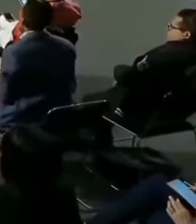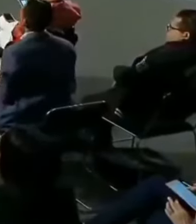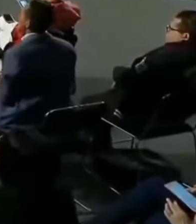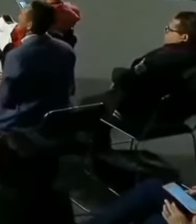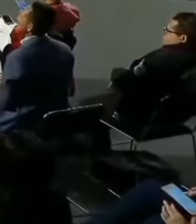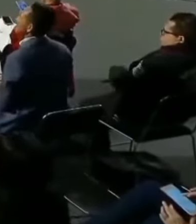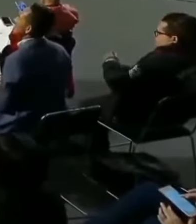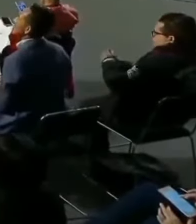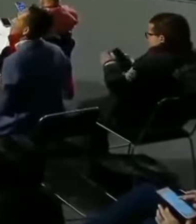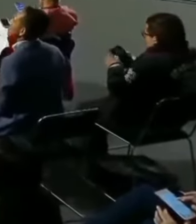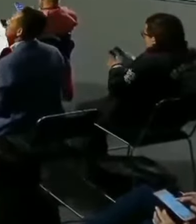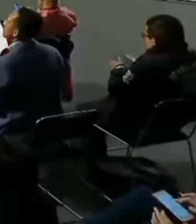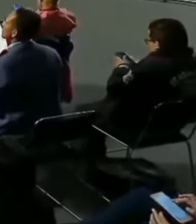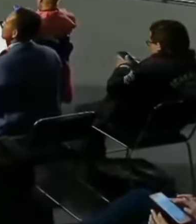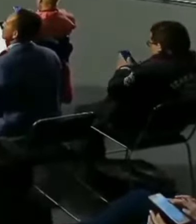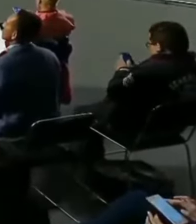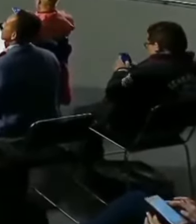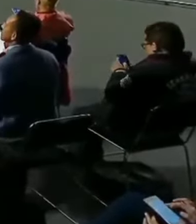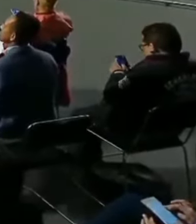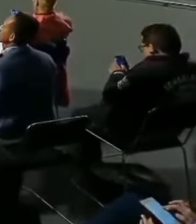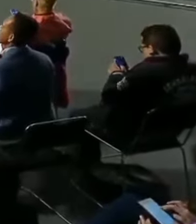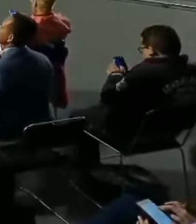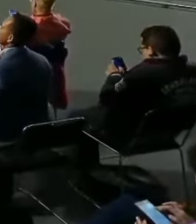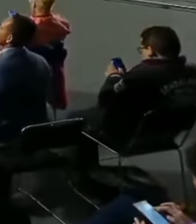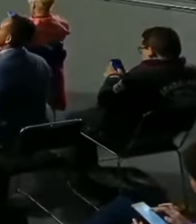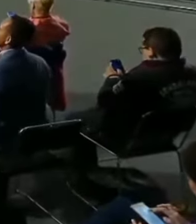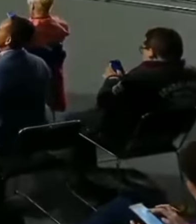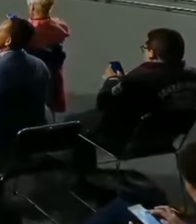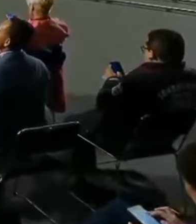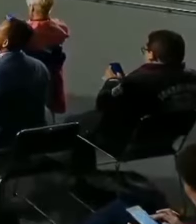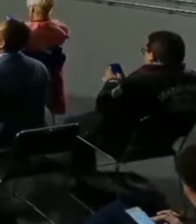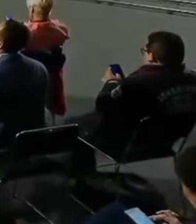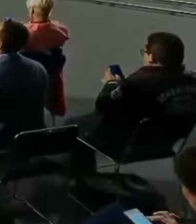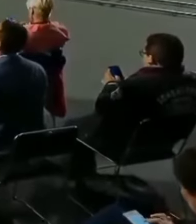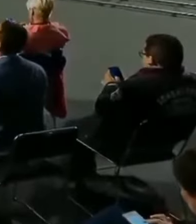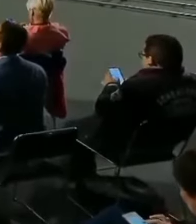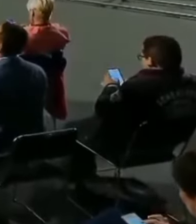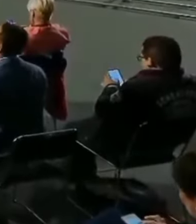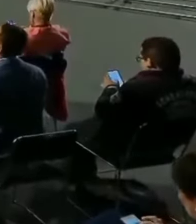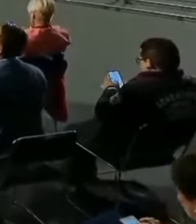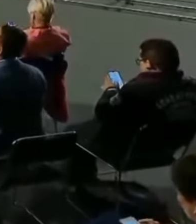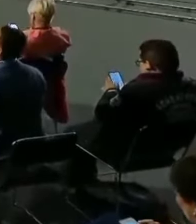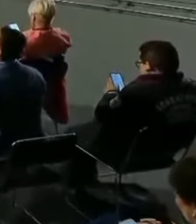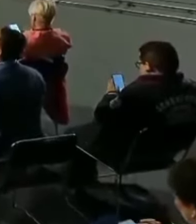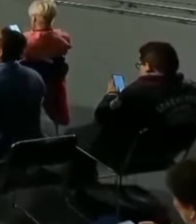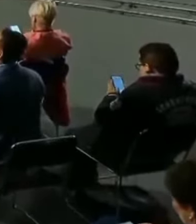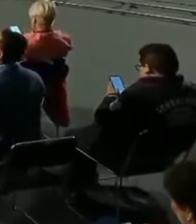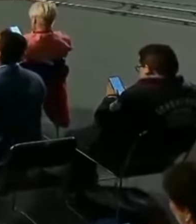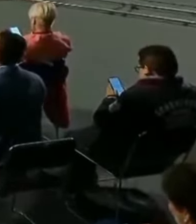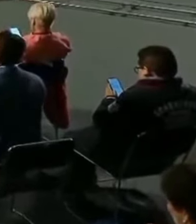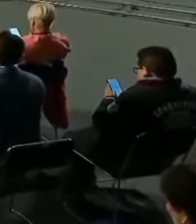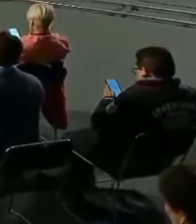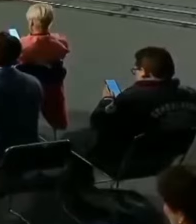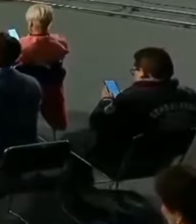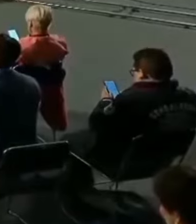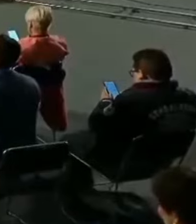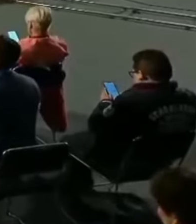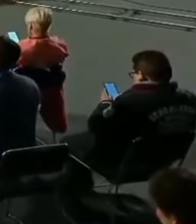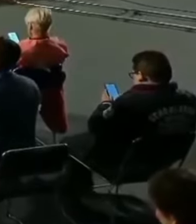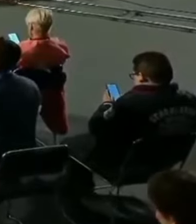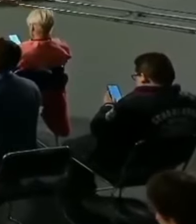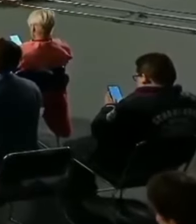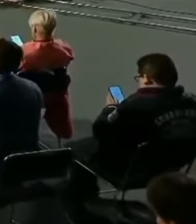Buenos días, presidente. Buenos días a todas y a todos. Nancy Flores de la revista Contralínea. Presidente, el día de ayer nos